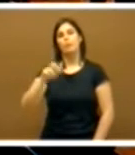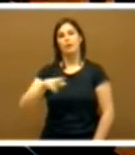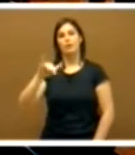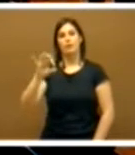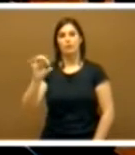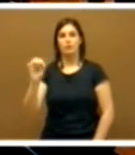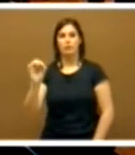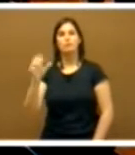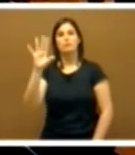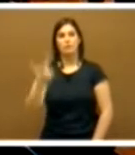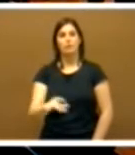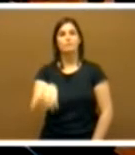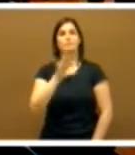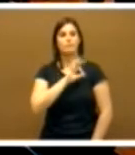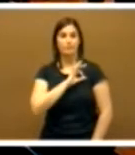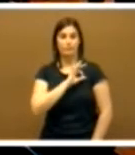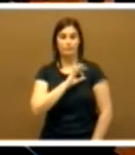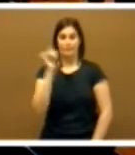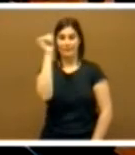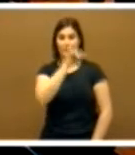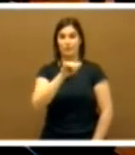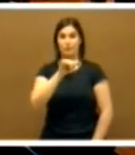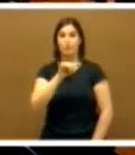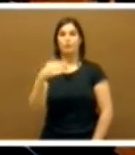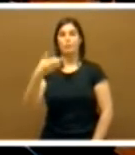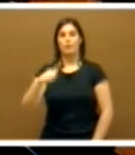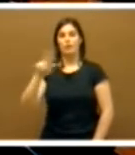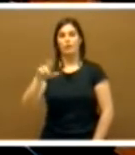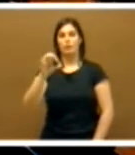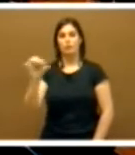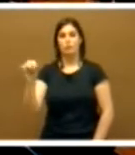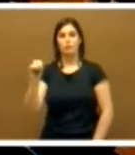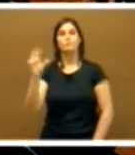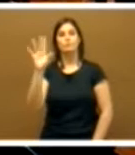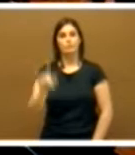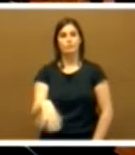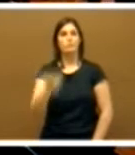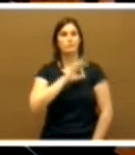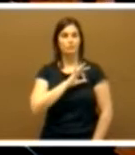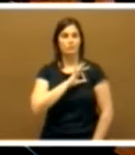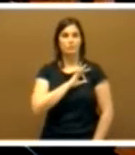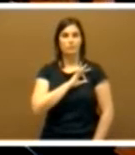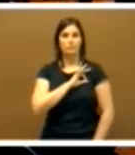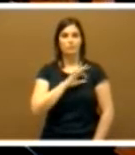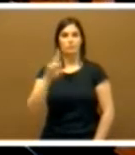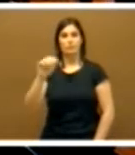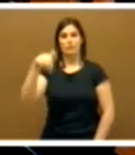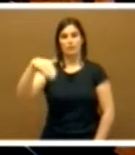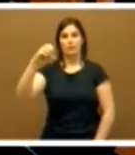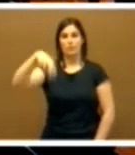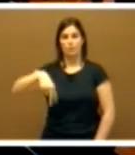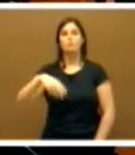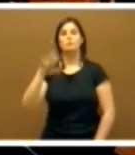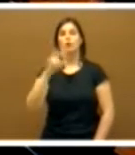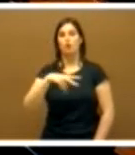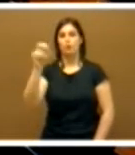don Manuel Barroso Cerro don Damián Ramón Benito Pita